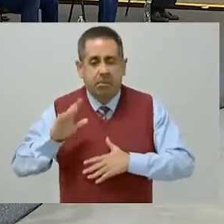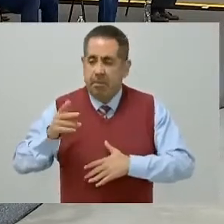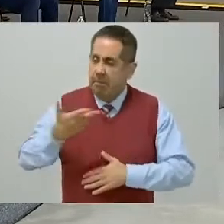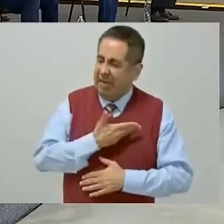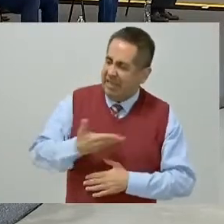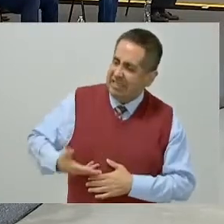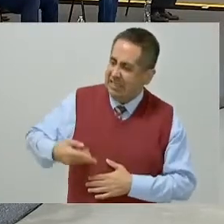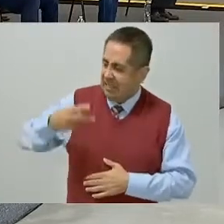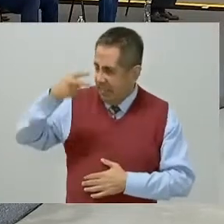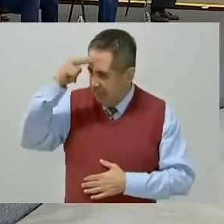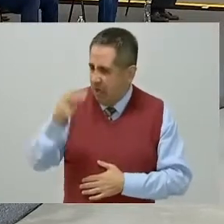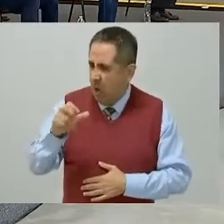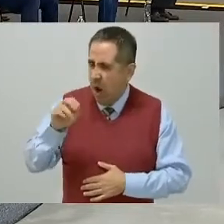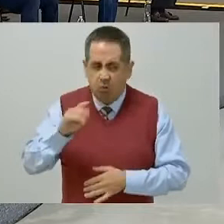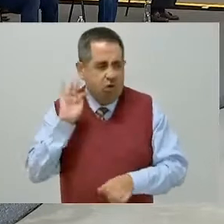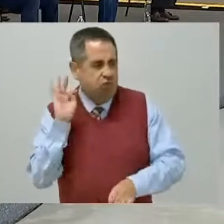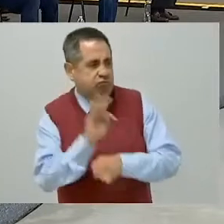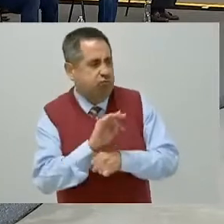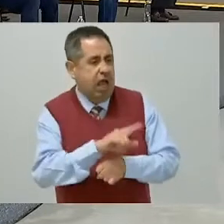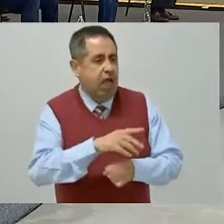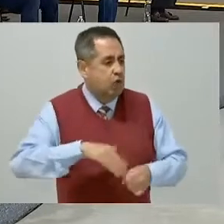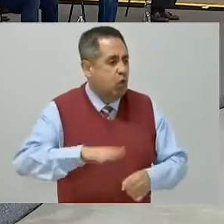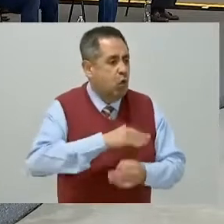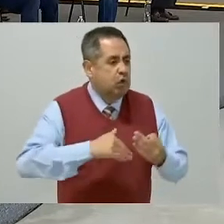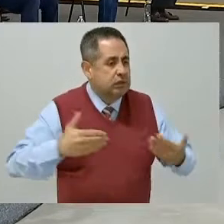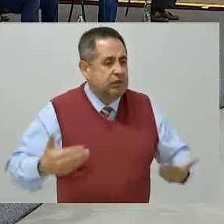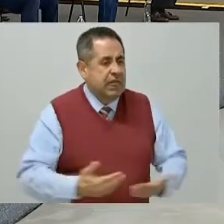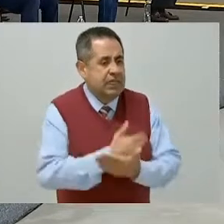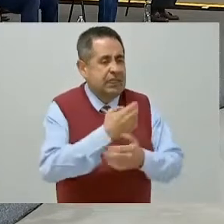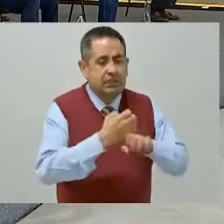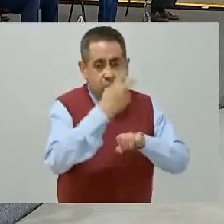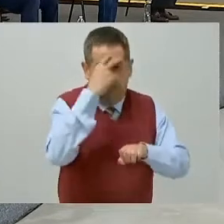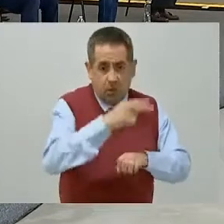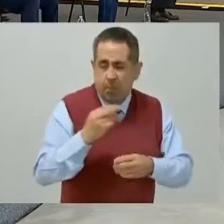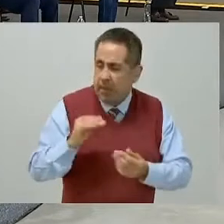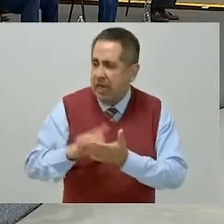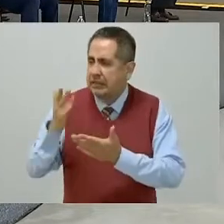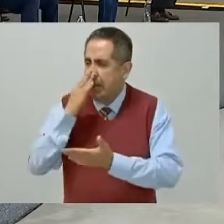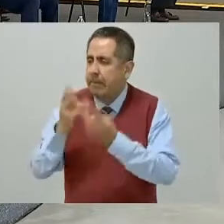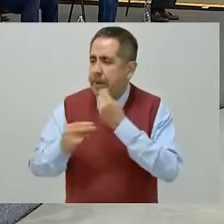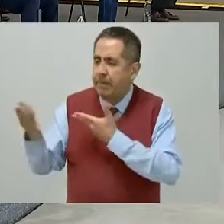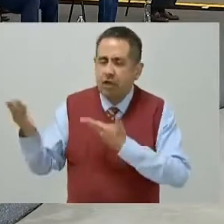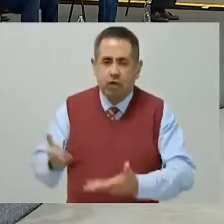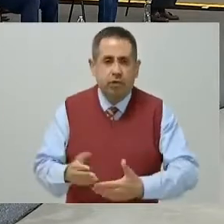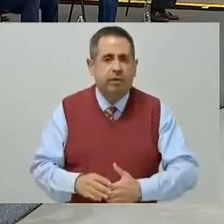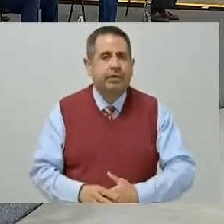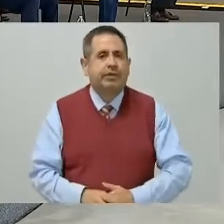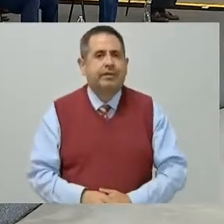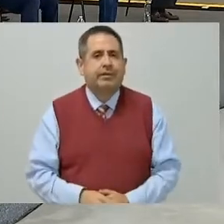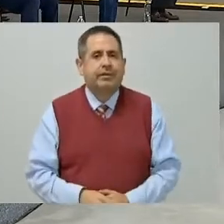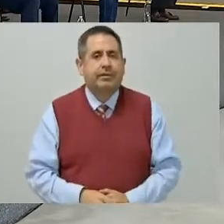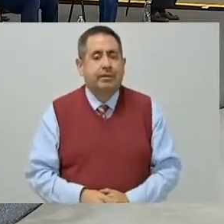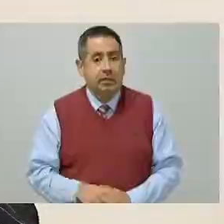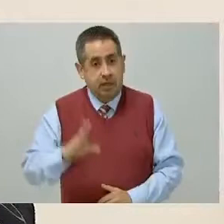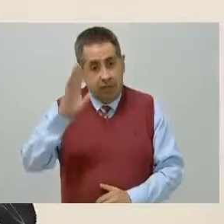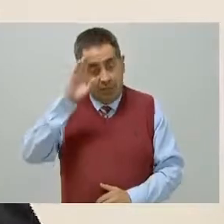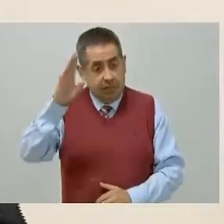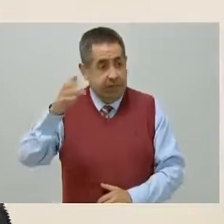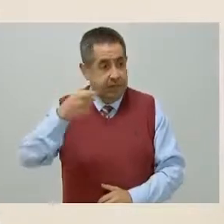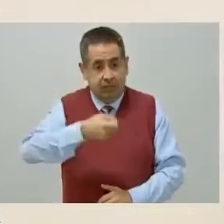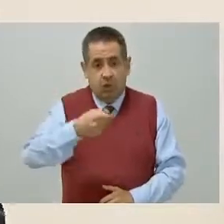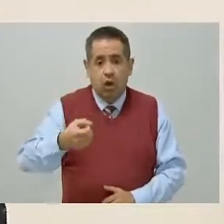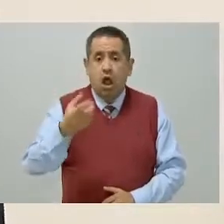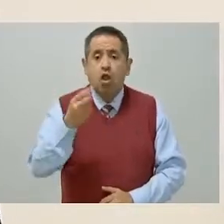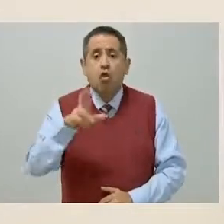Unidos Mexicanos ha mostrado con los mexiquenses. Muchas gracias, señor Presidente y sea usted bienvenido. Saludo a la